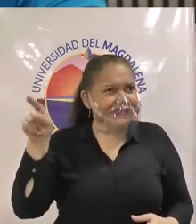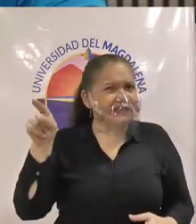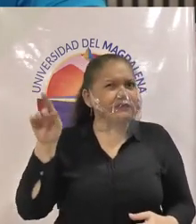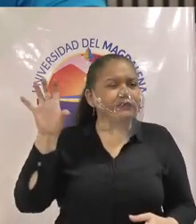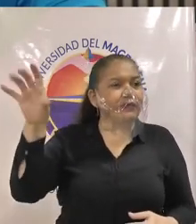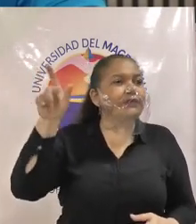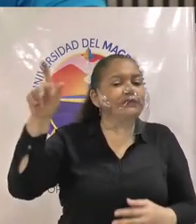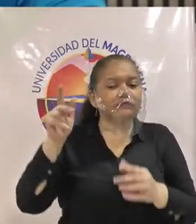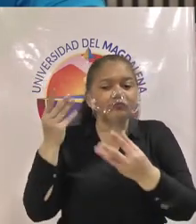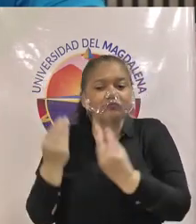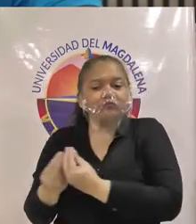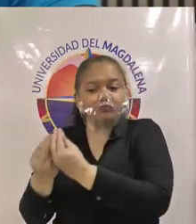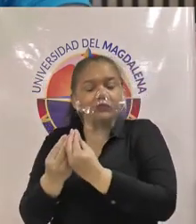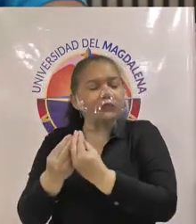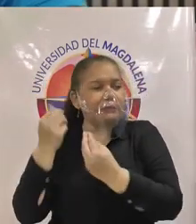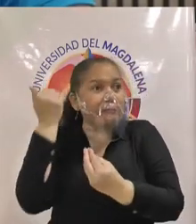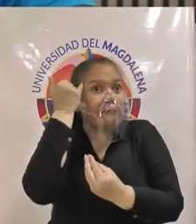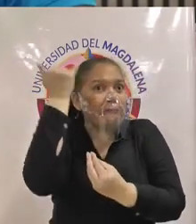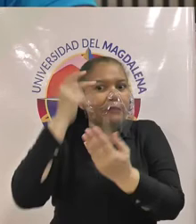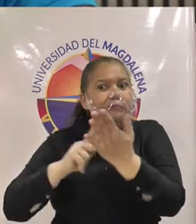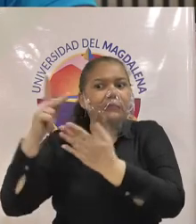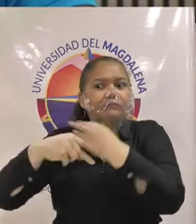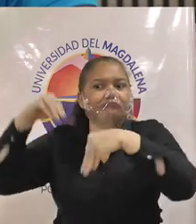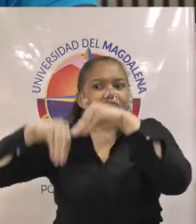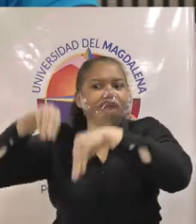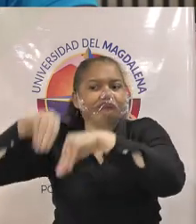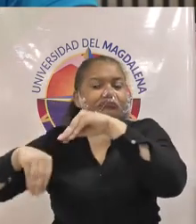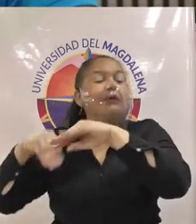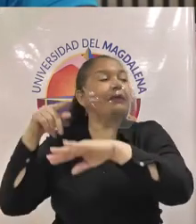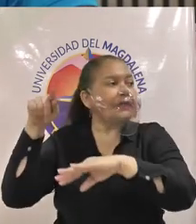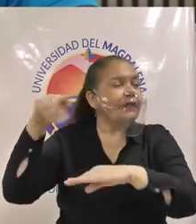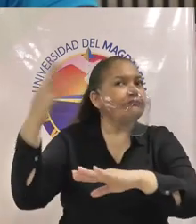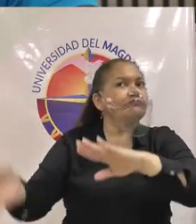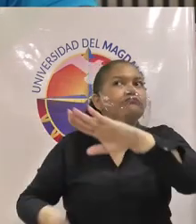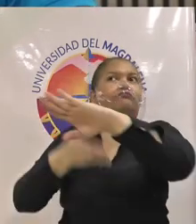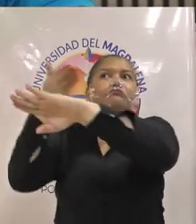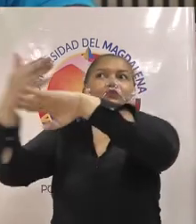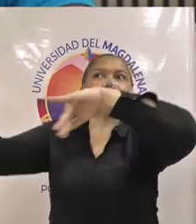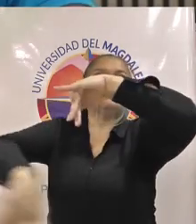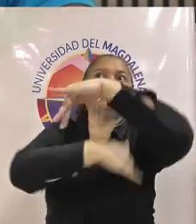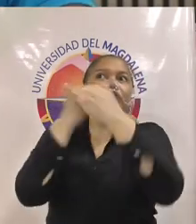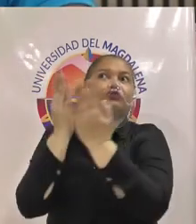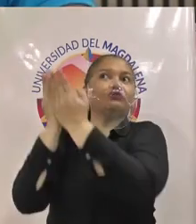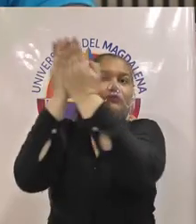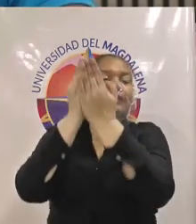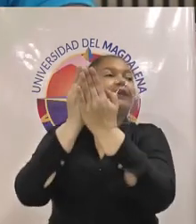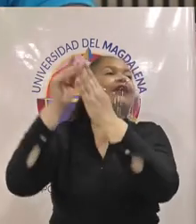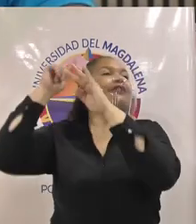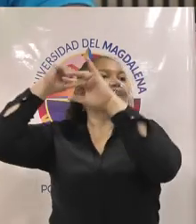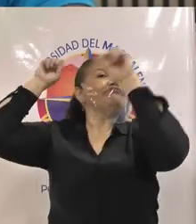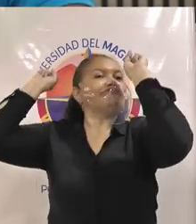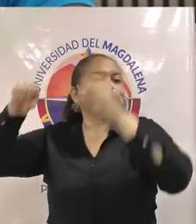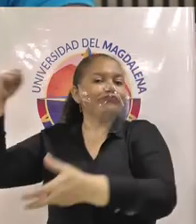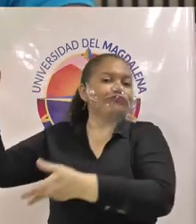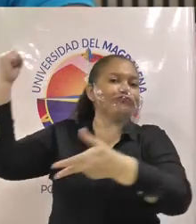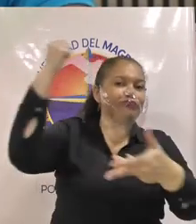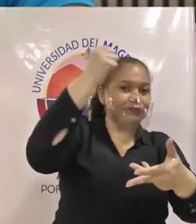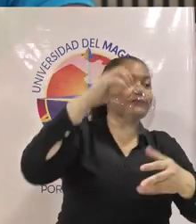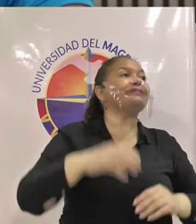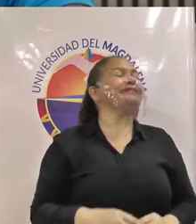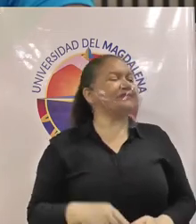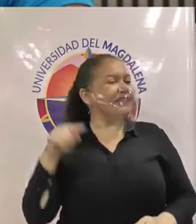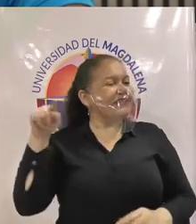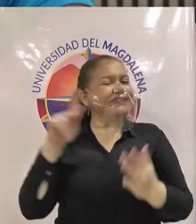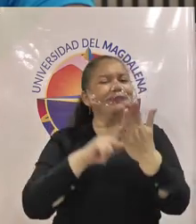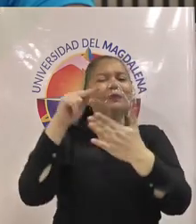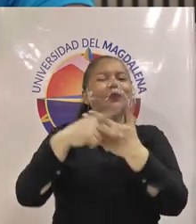convocatoria del ministerio de educación fue aprobado se ganaron el presupuesto para poder realizarlo de manera más amplia se llama la U a las calles